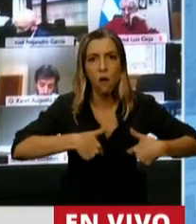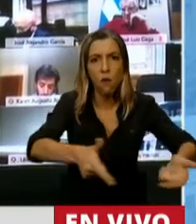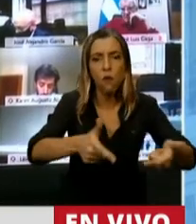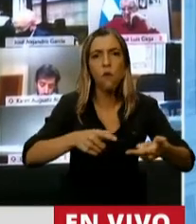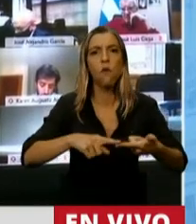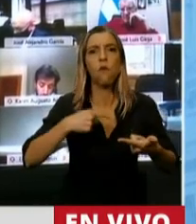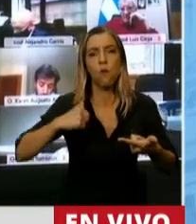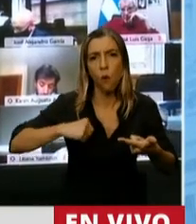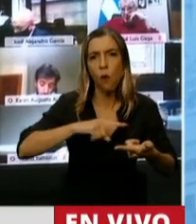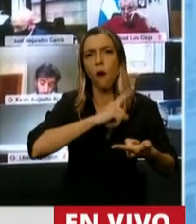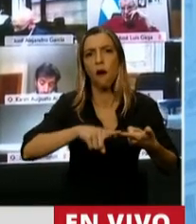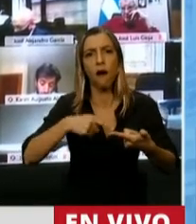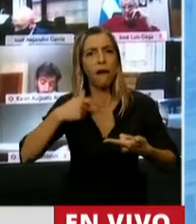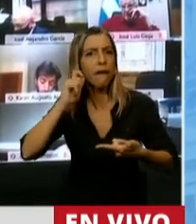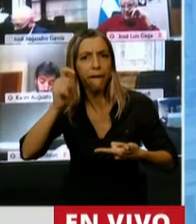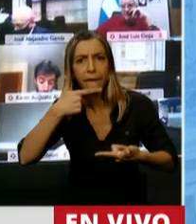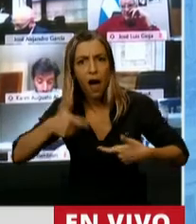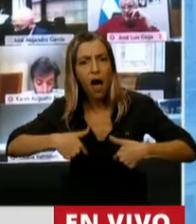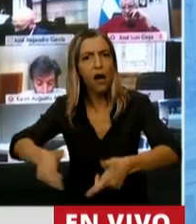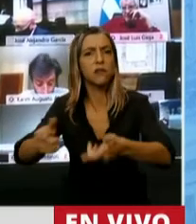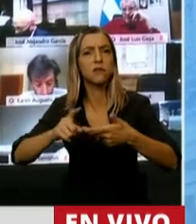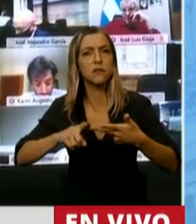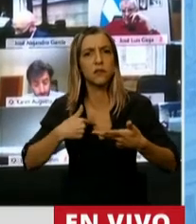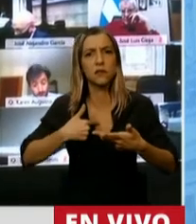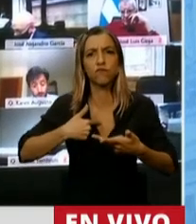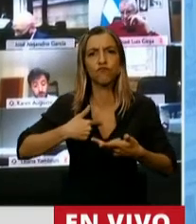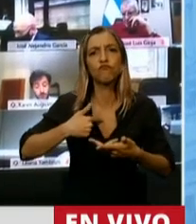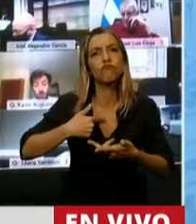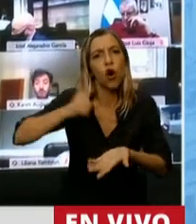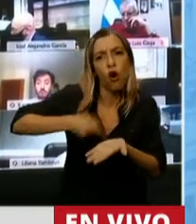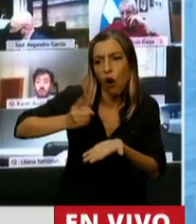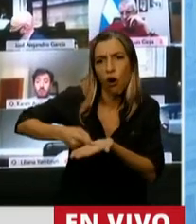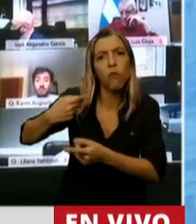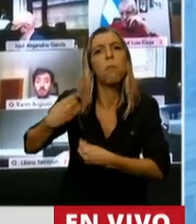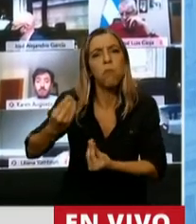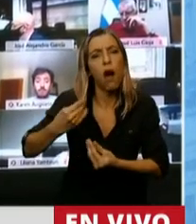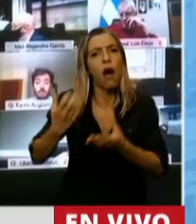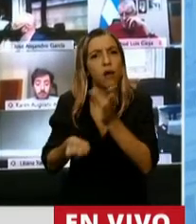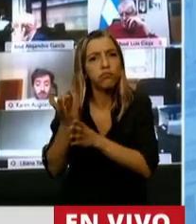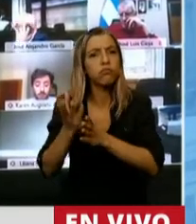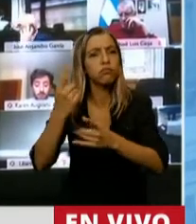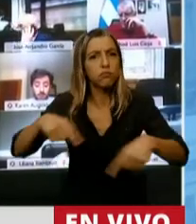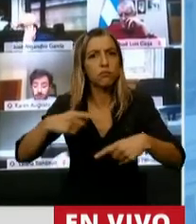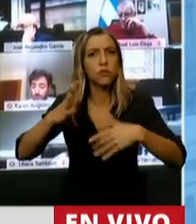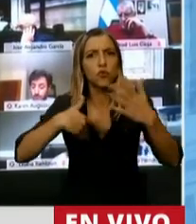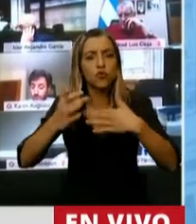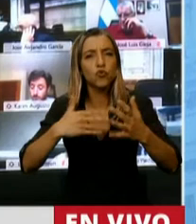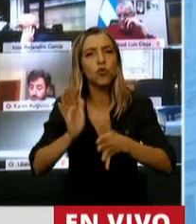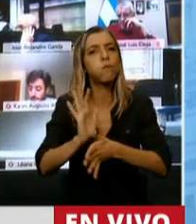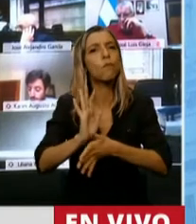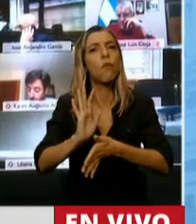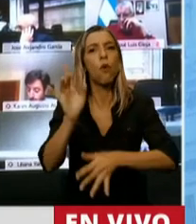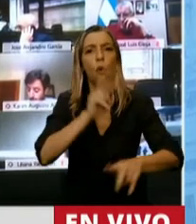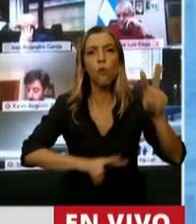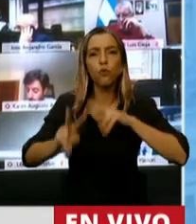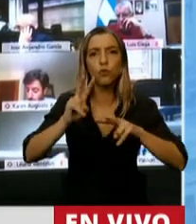de los servicios de agua, de las ordenanzas que se iban plasmando, que se iban desarrollando y abrazaba en ese hacer la ciudad de Rosario